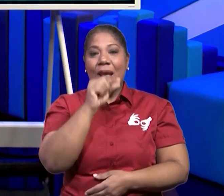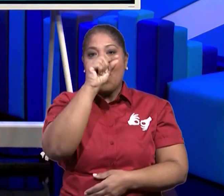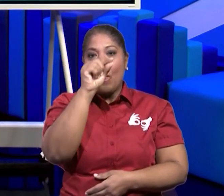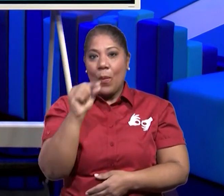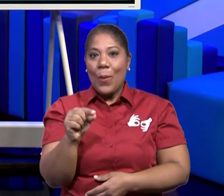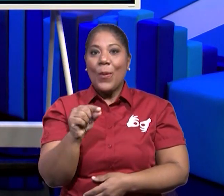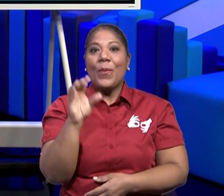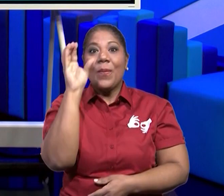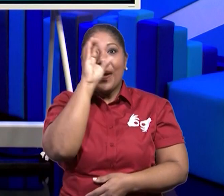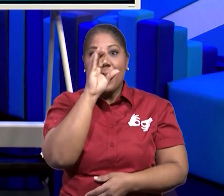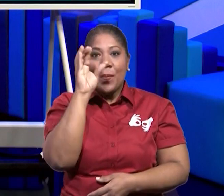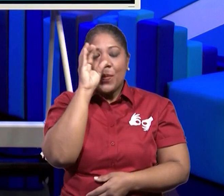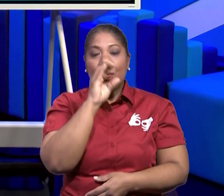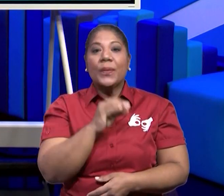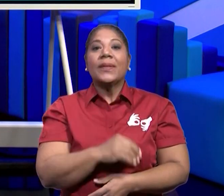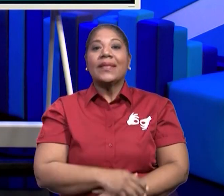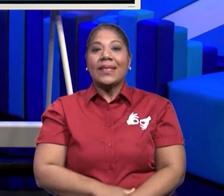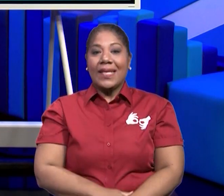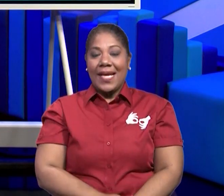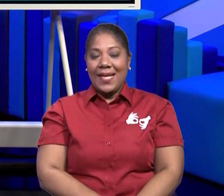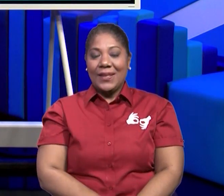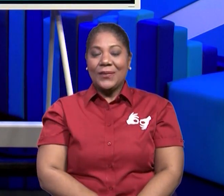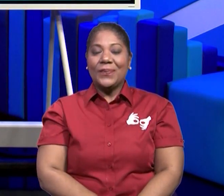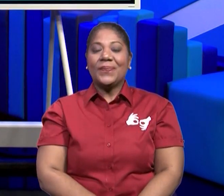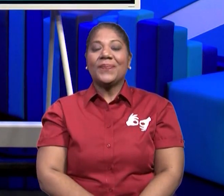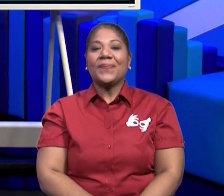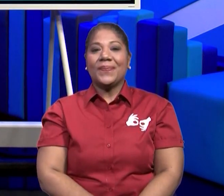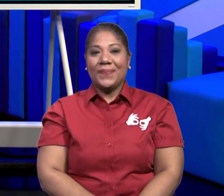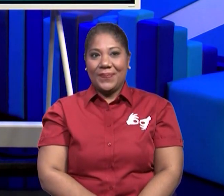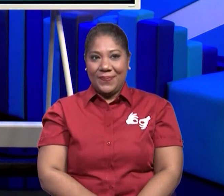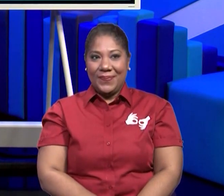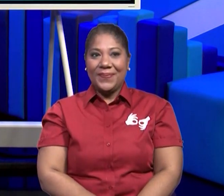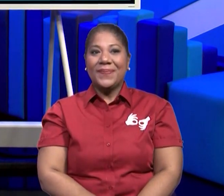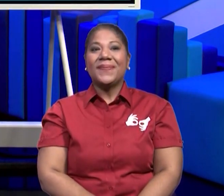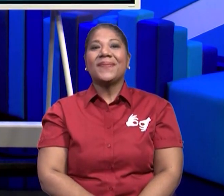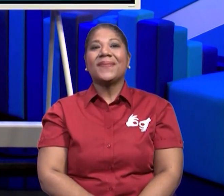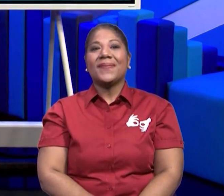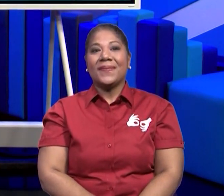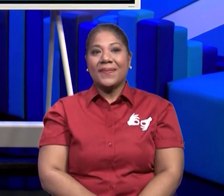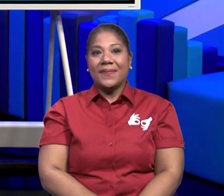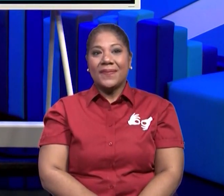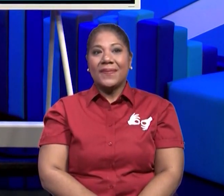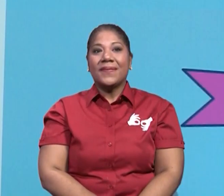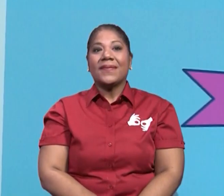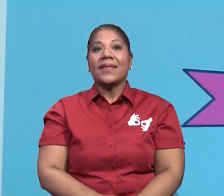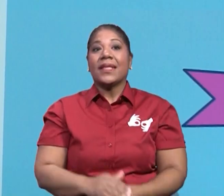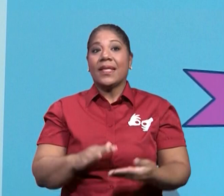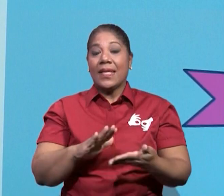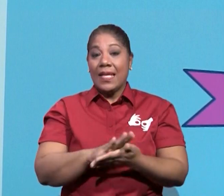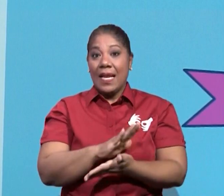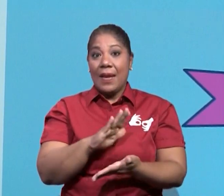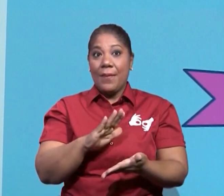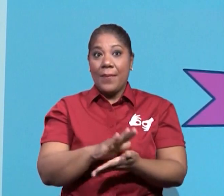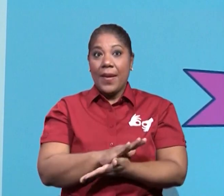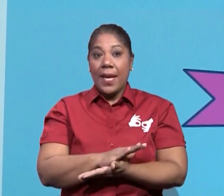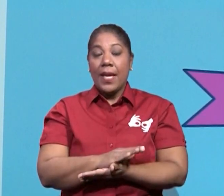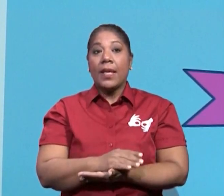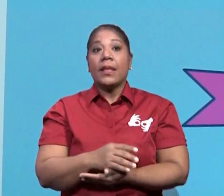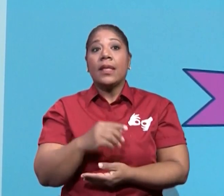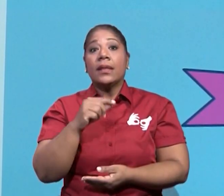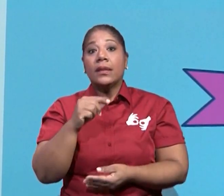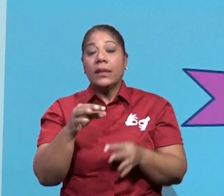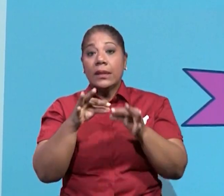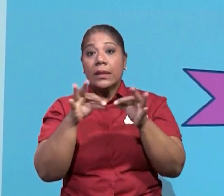tiene unas ilustraciones. Lo vamos a hacer en forma de pareo. A la mano derecha dice paja